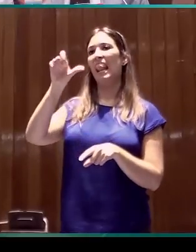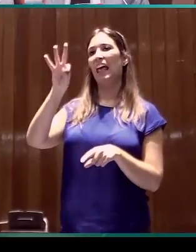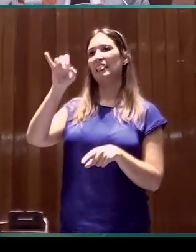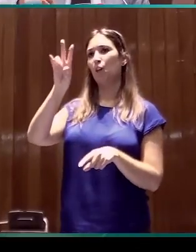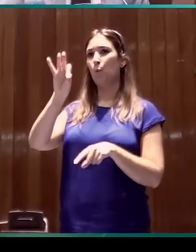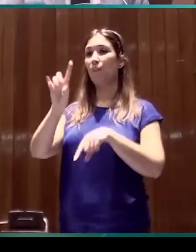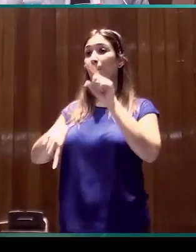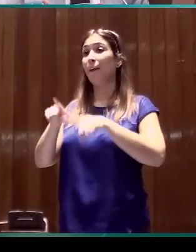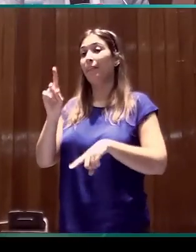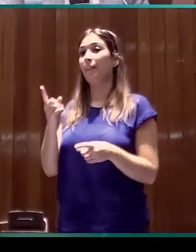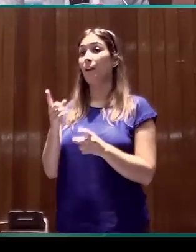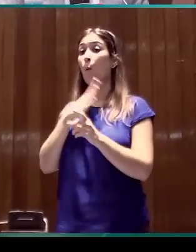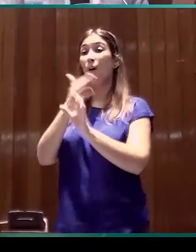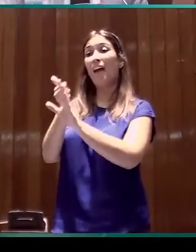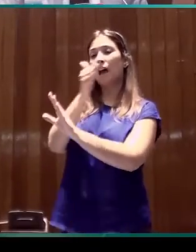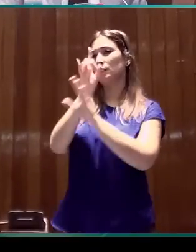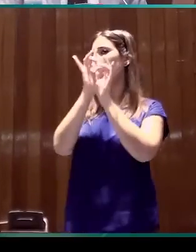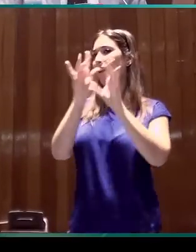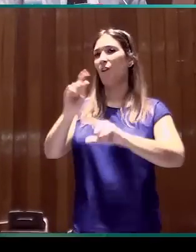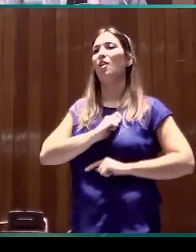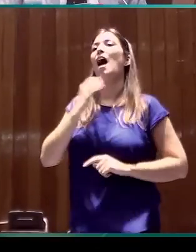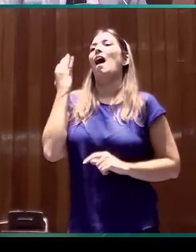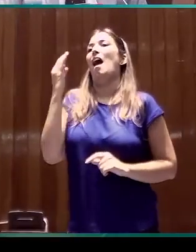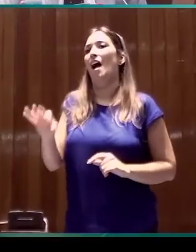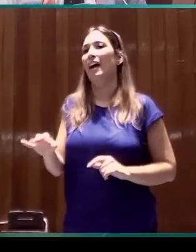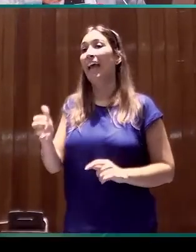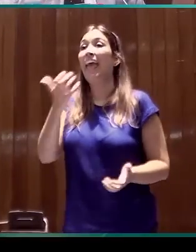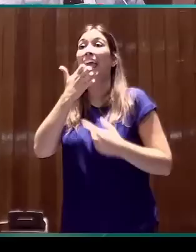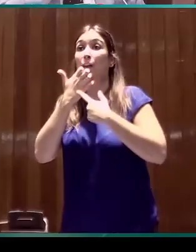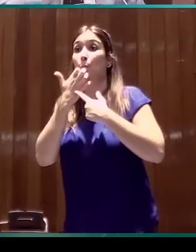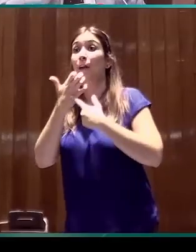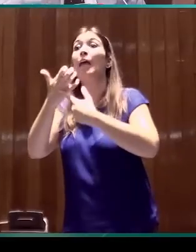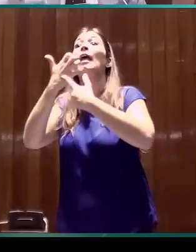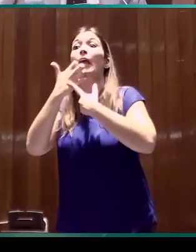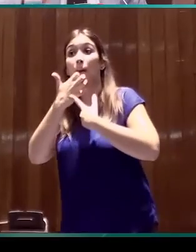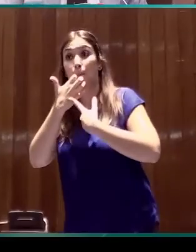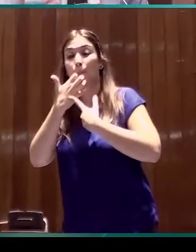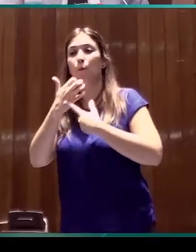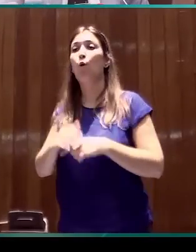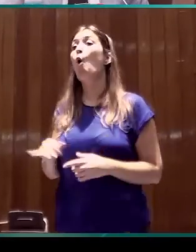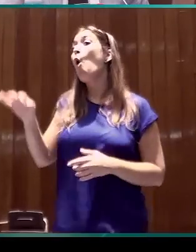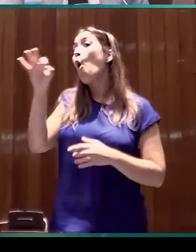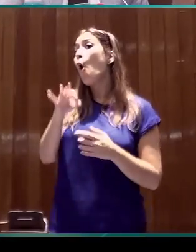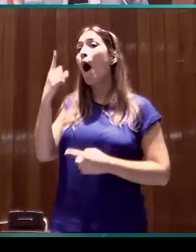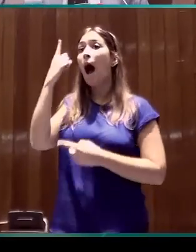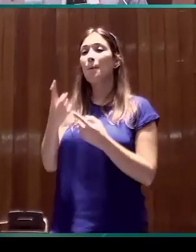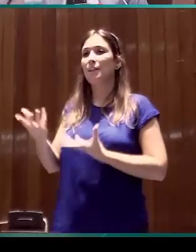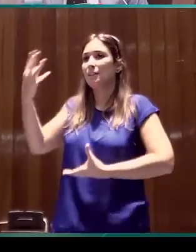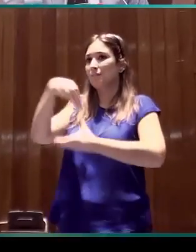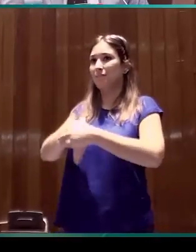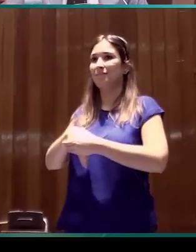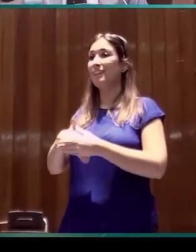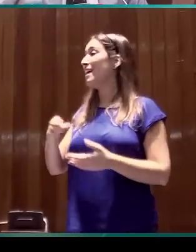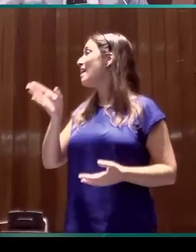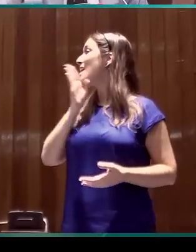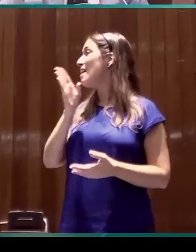antecedente que puede ser explícito, como el signo ejemplo, o a veces implícito, como el ejemplo